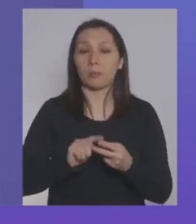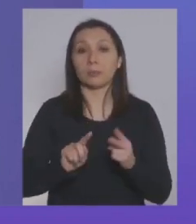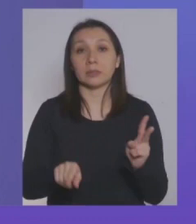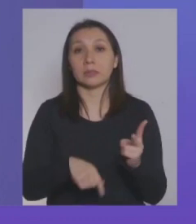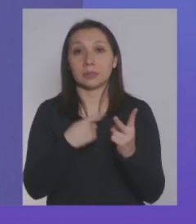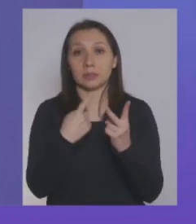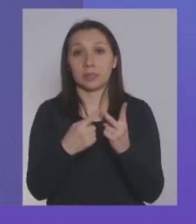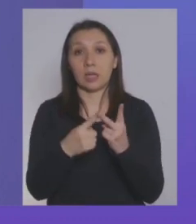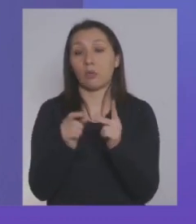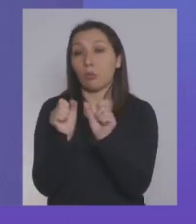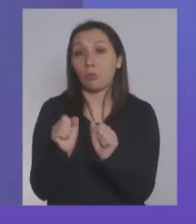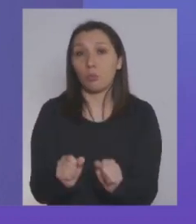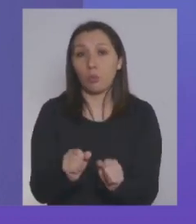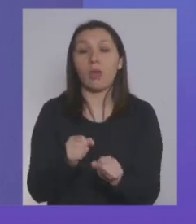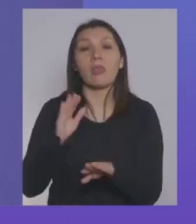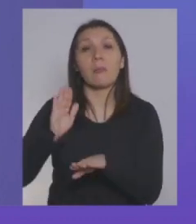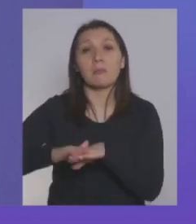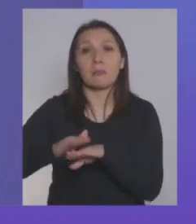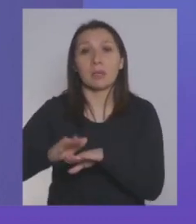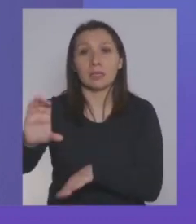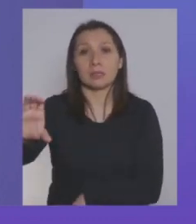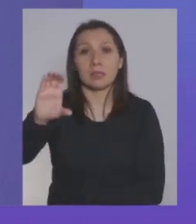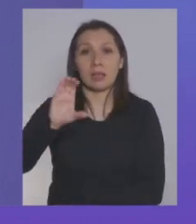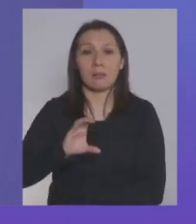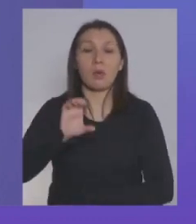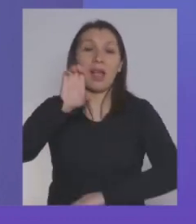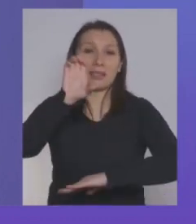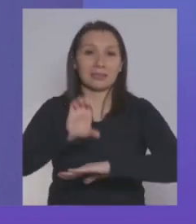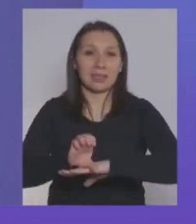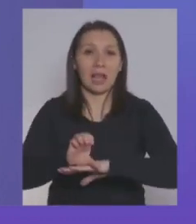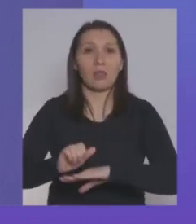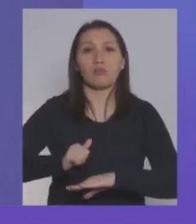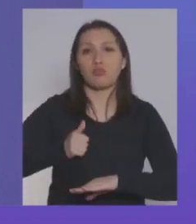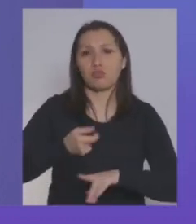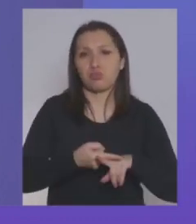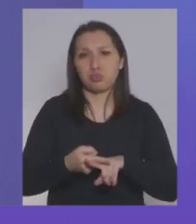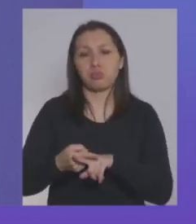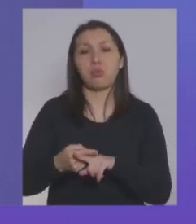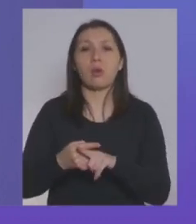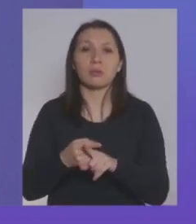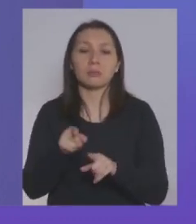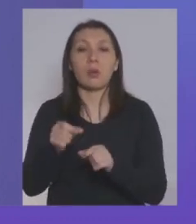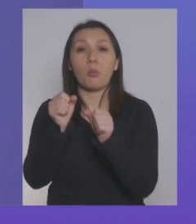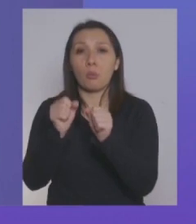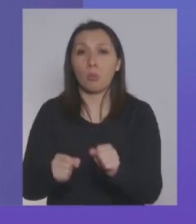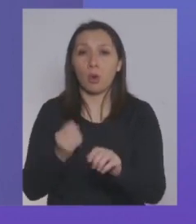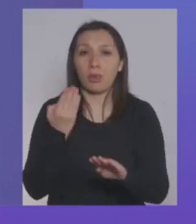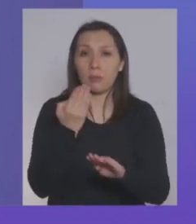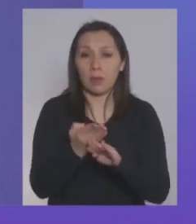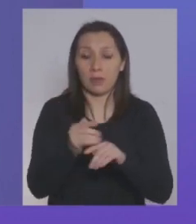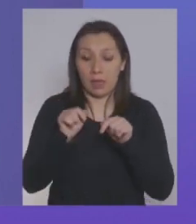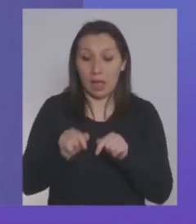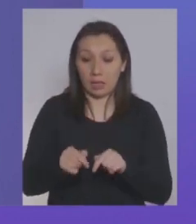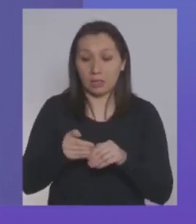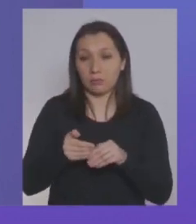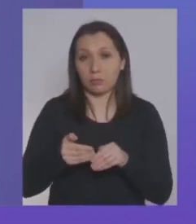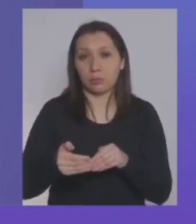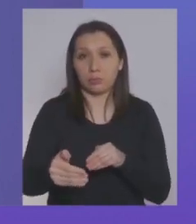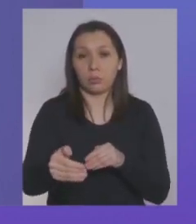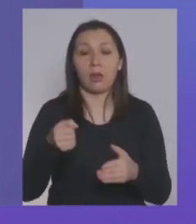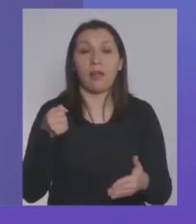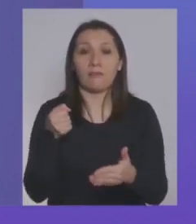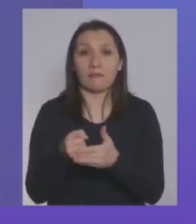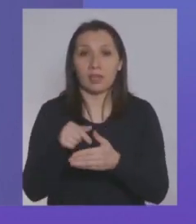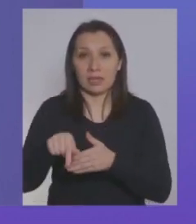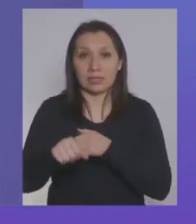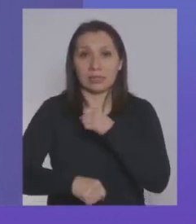segundo término, la posibilidad de acceder a un préstamo estatal solidario, es un préstamo blando que se puede solicitar de aquí hasta el fin de